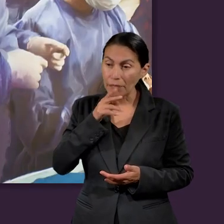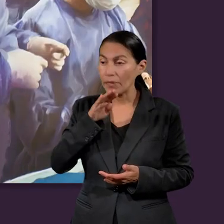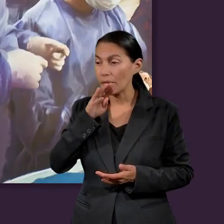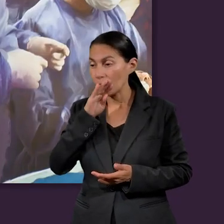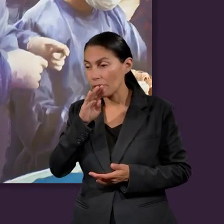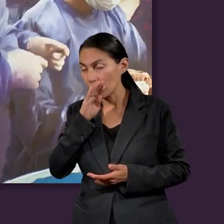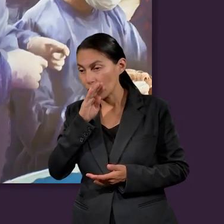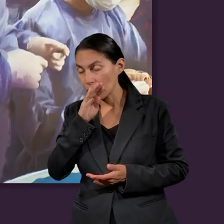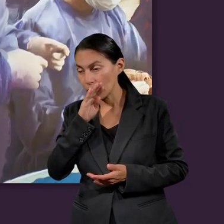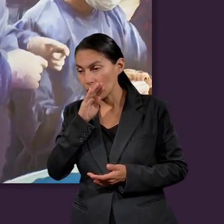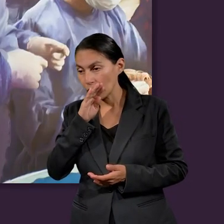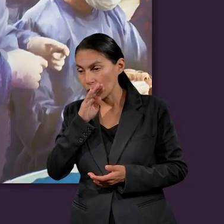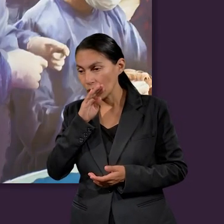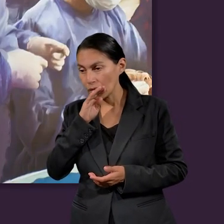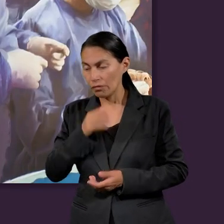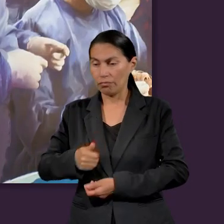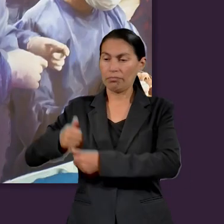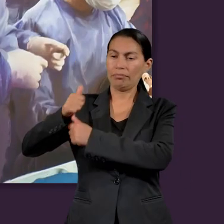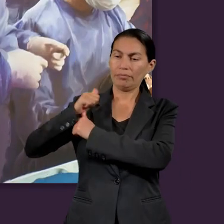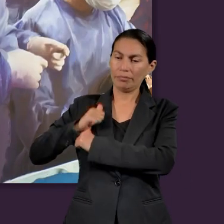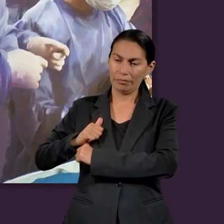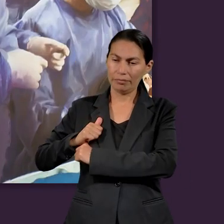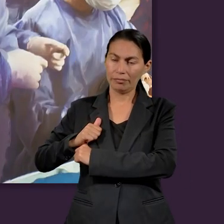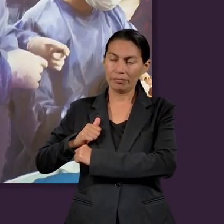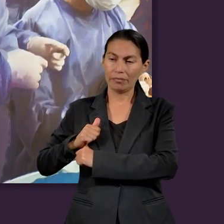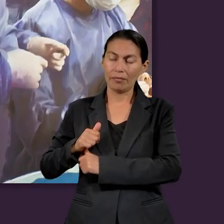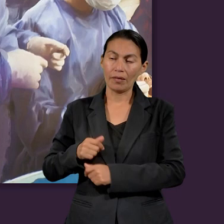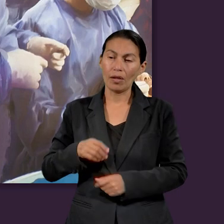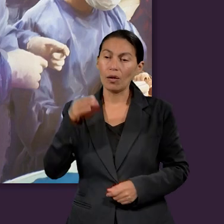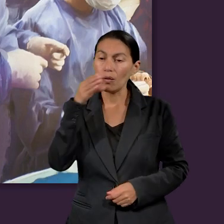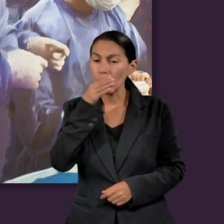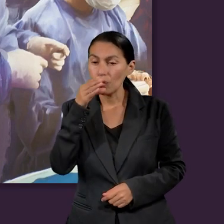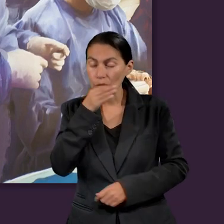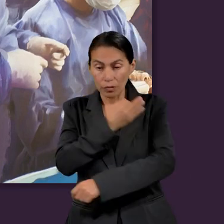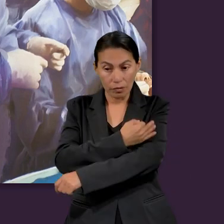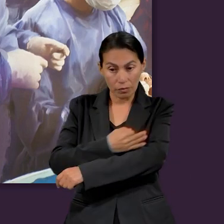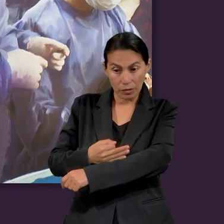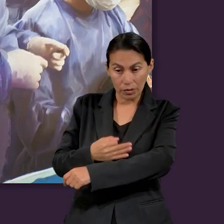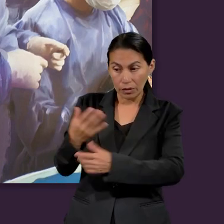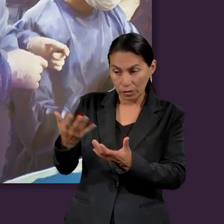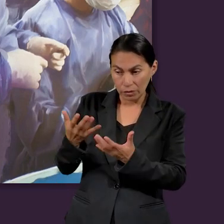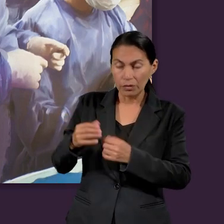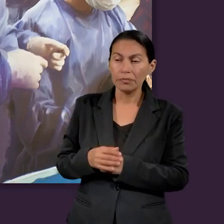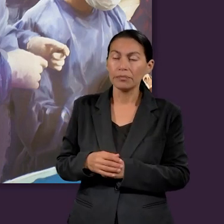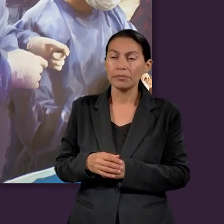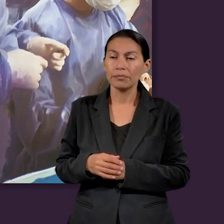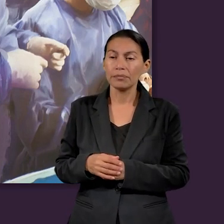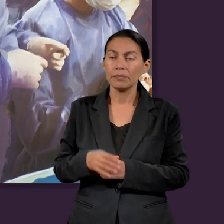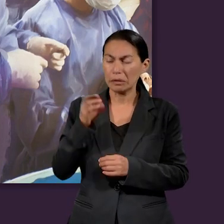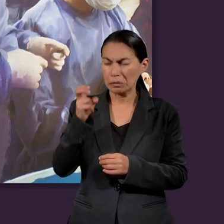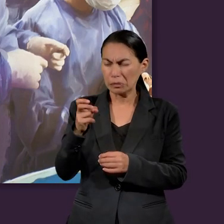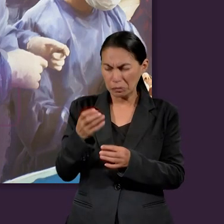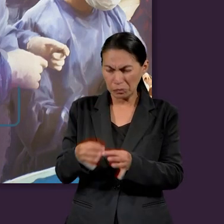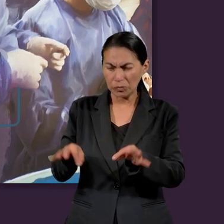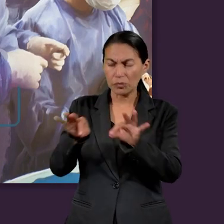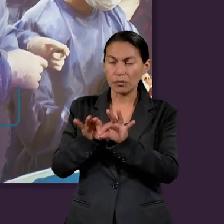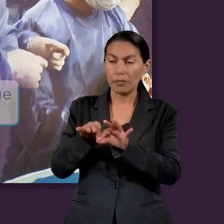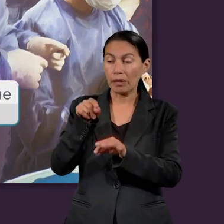porque los padres son los que se encargan de hacer el culto familiar